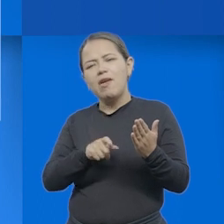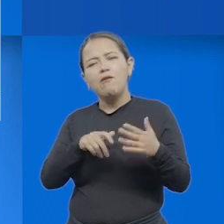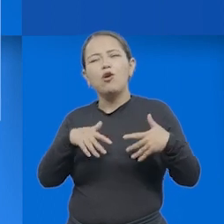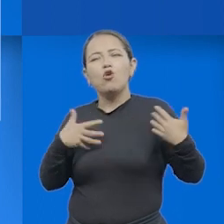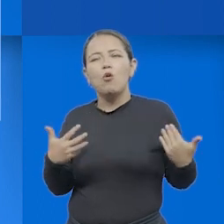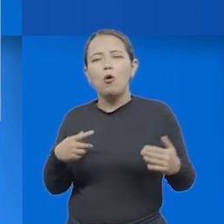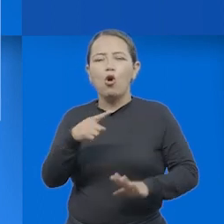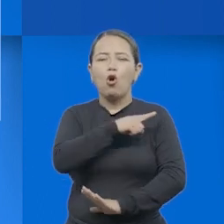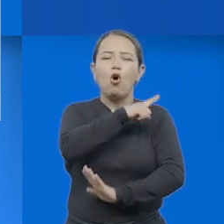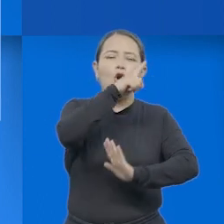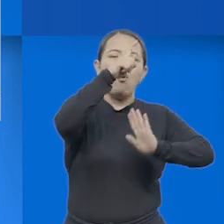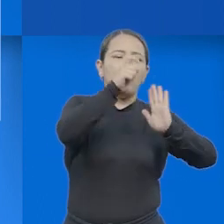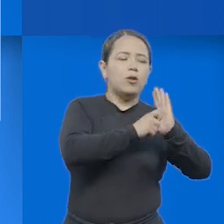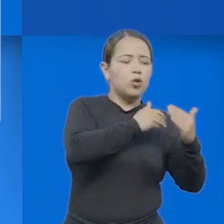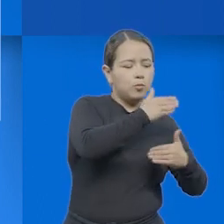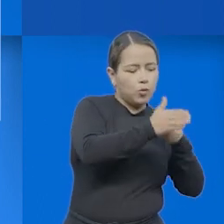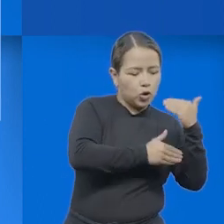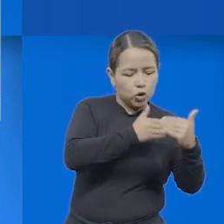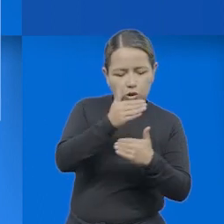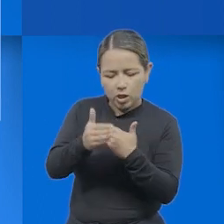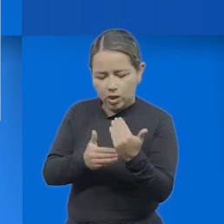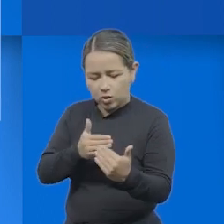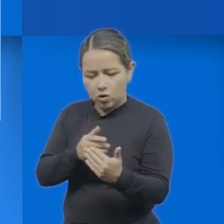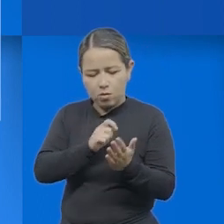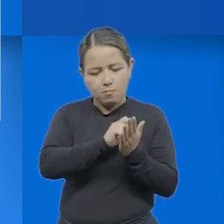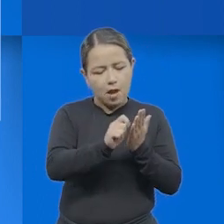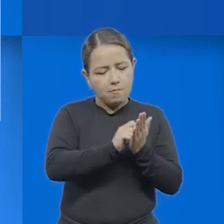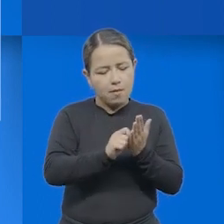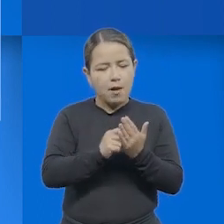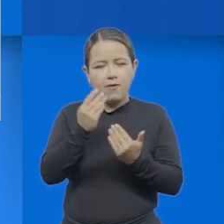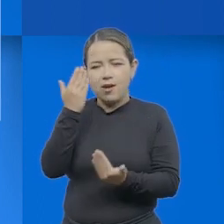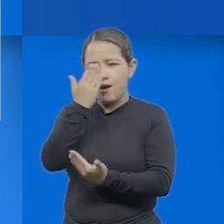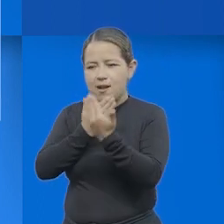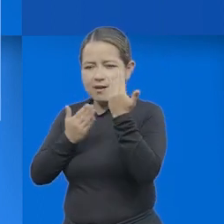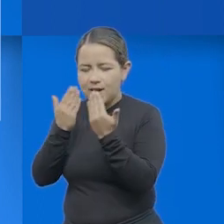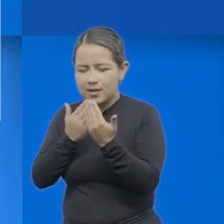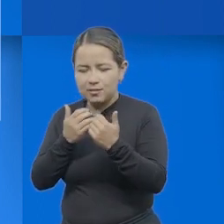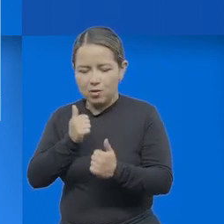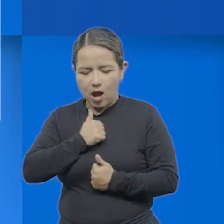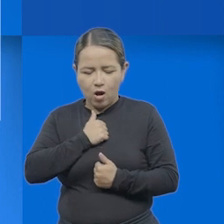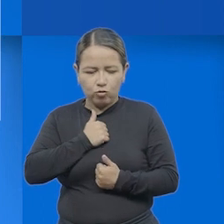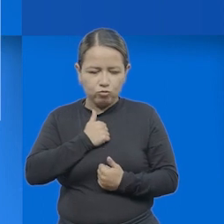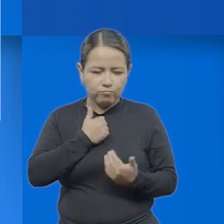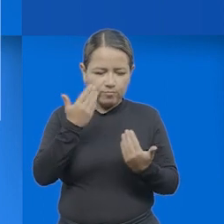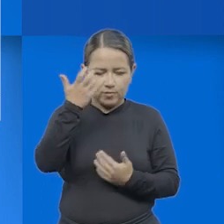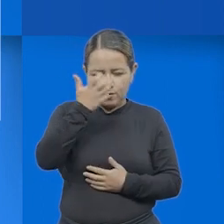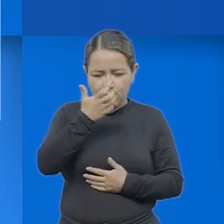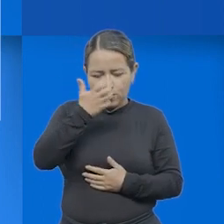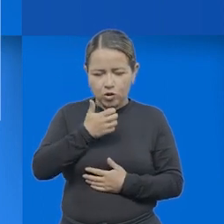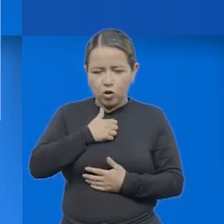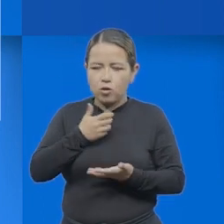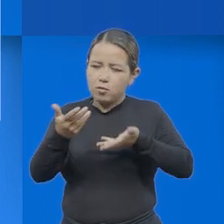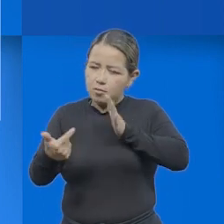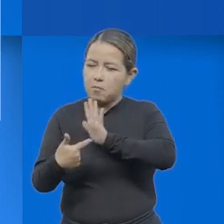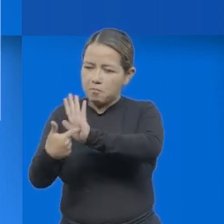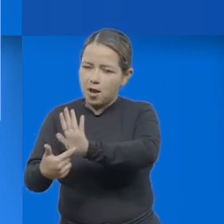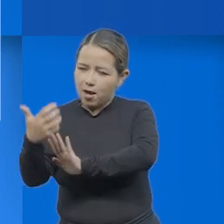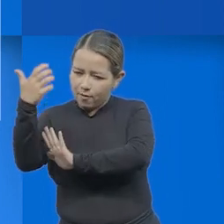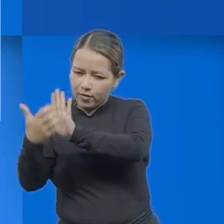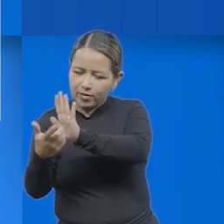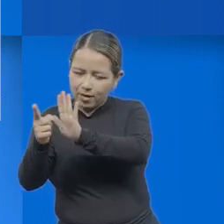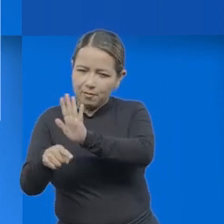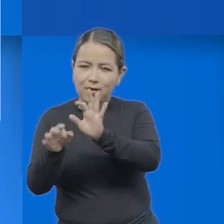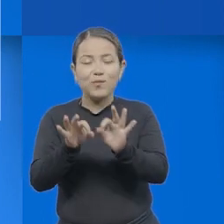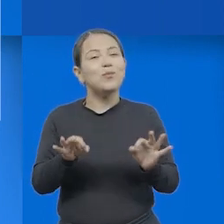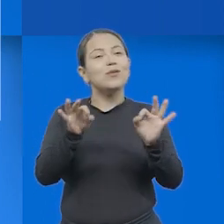darse durante toda la tarea de la escritura. Diseñar rúbricas sencillas para procesos de autoevaluación y coevaluación del